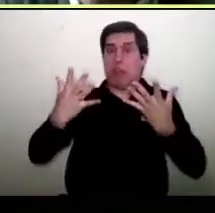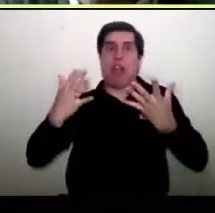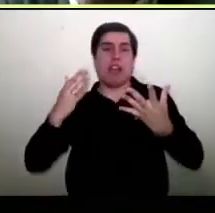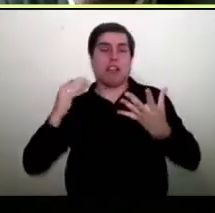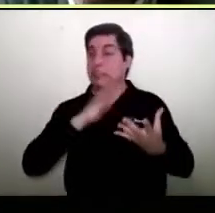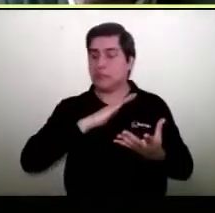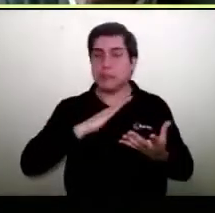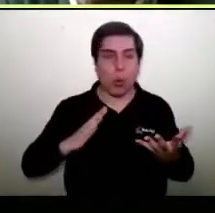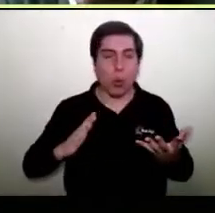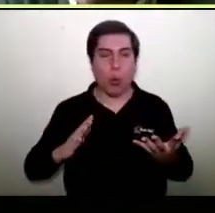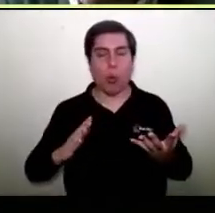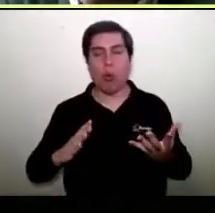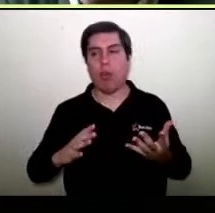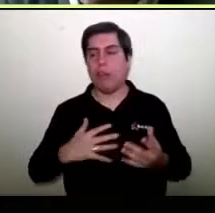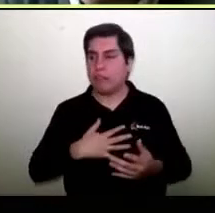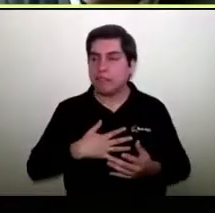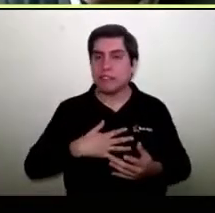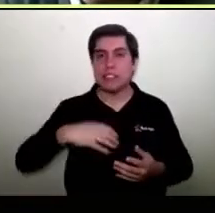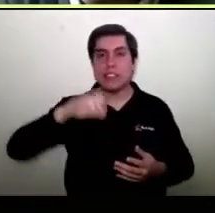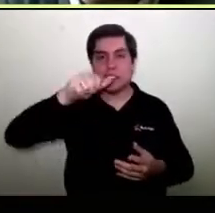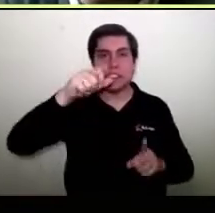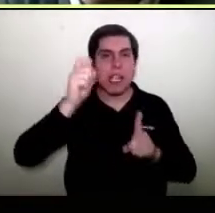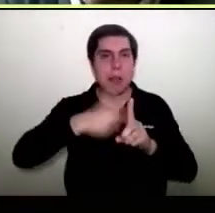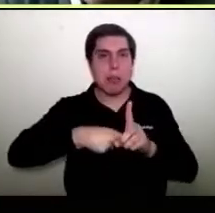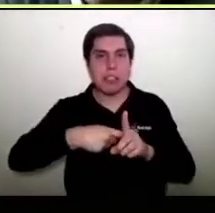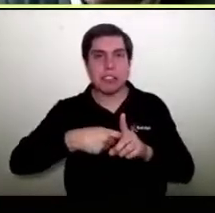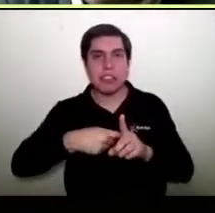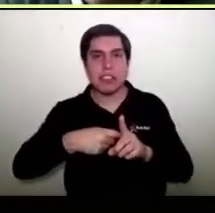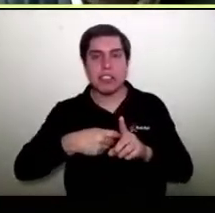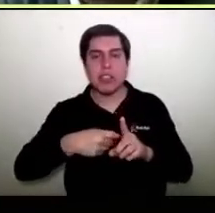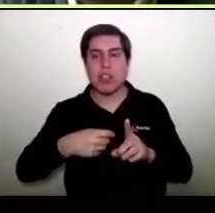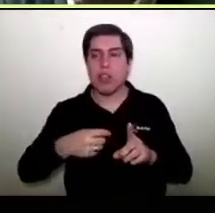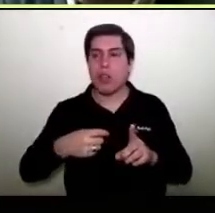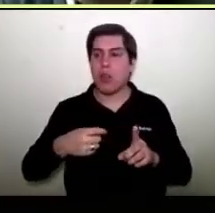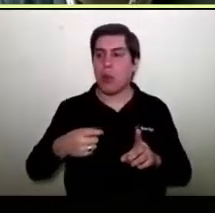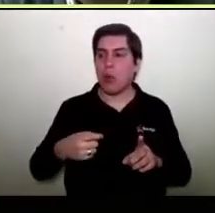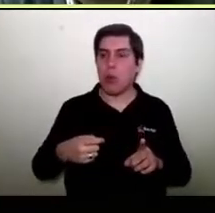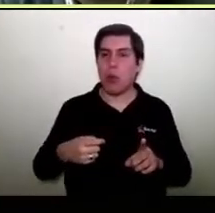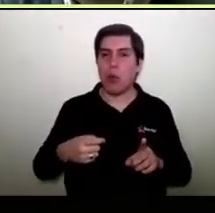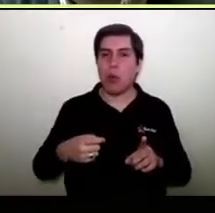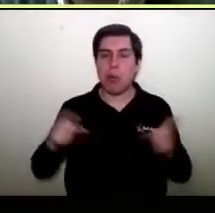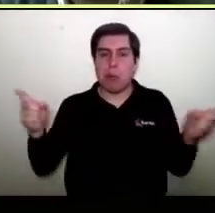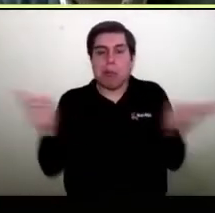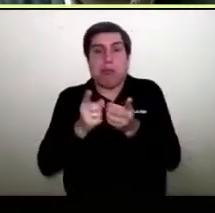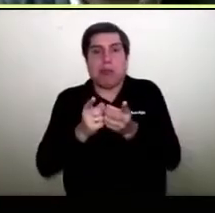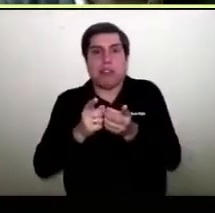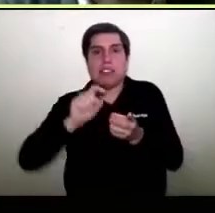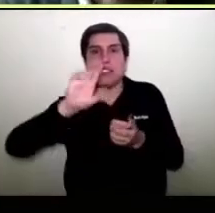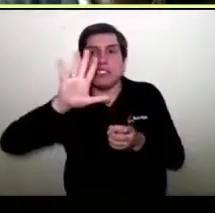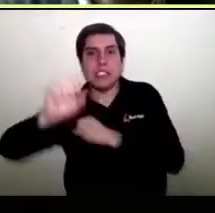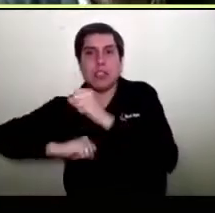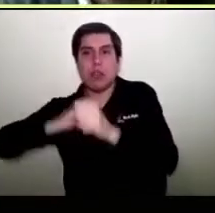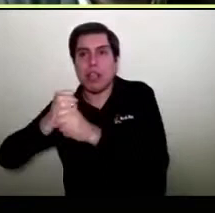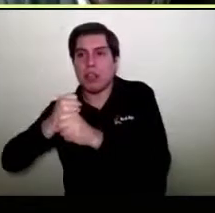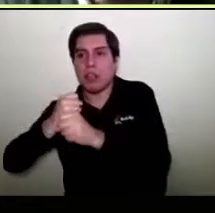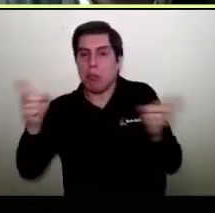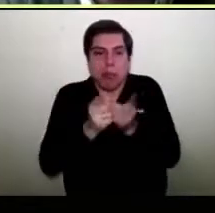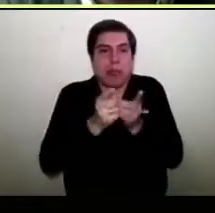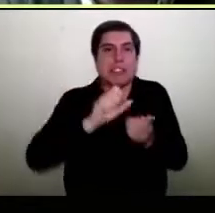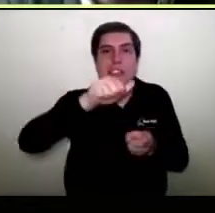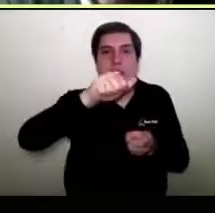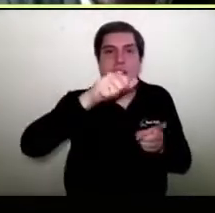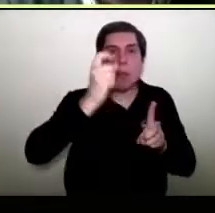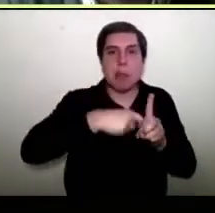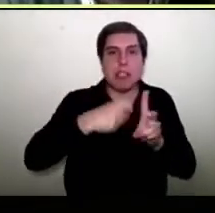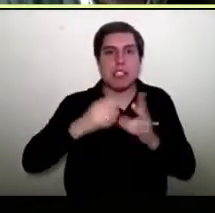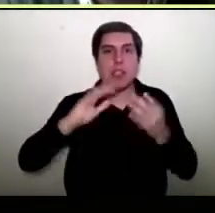Por eso es que yo digo que seis meses pasaron a hacer un proyecto que tenía cinco años, se tuvo que hacer realidad en seis meses, que fue crear